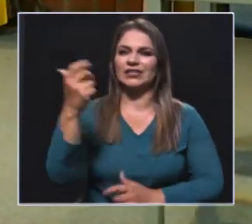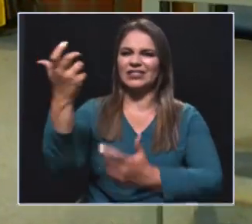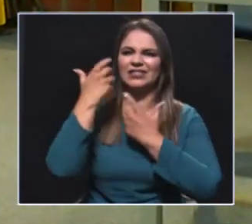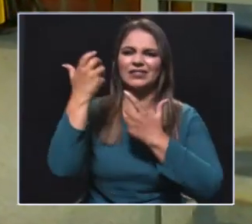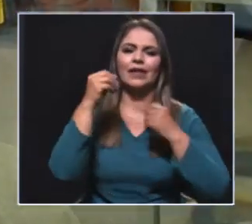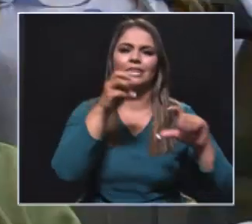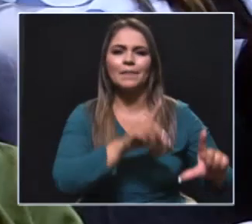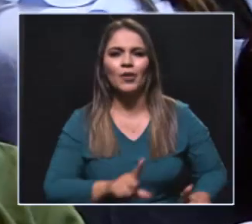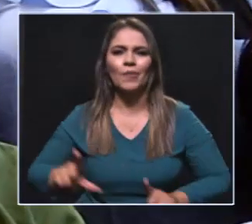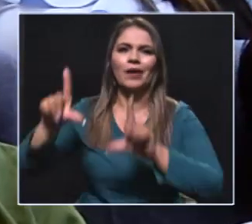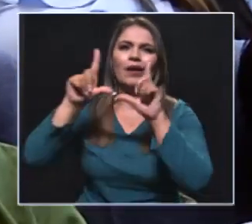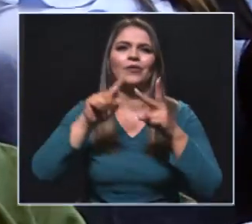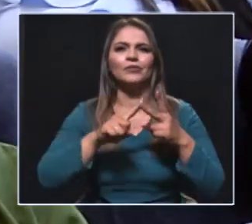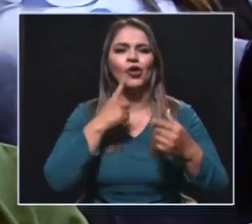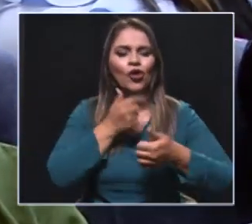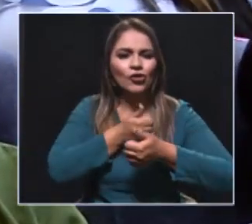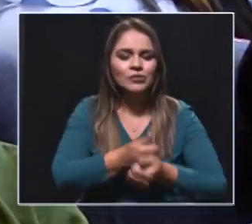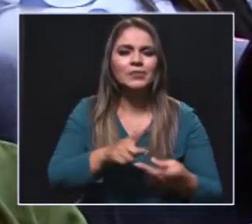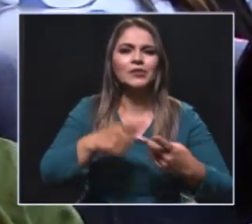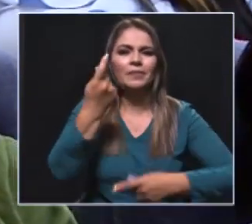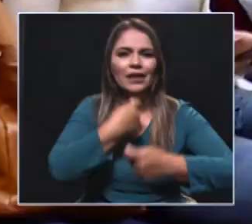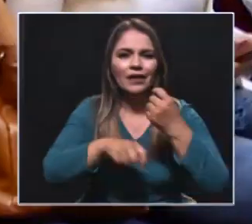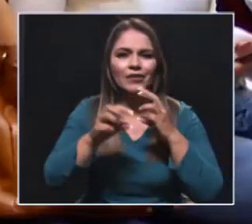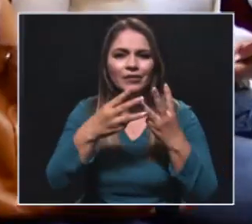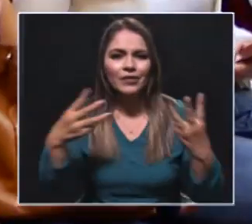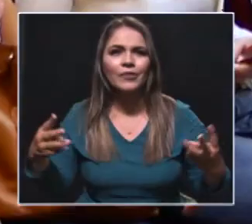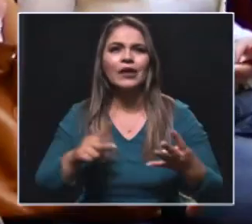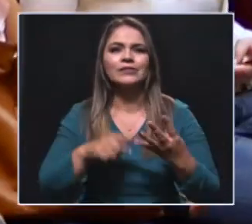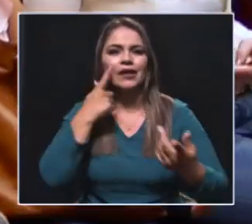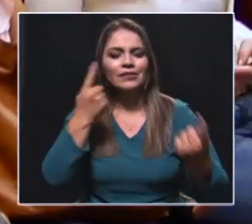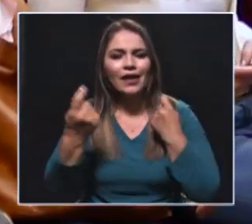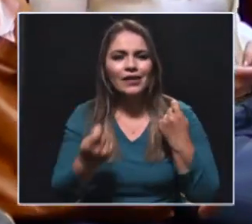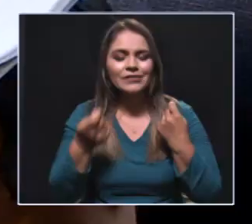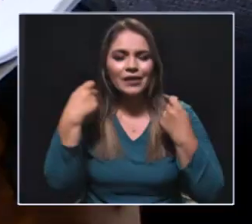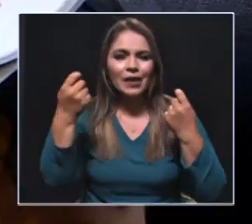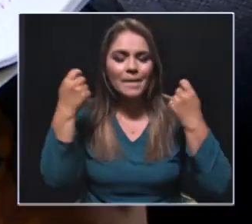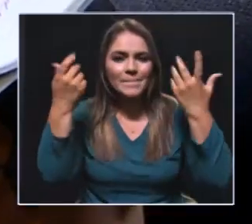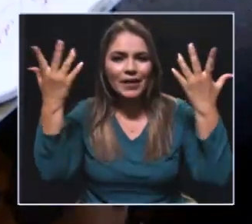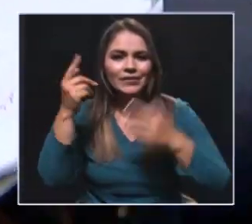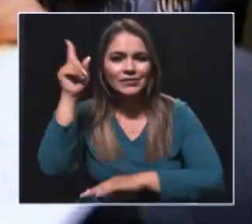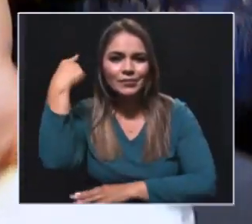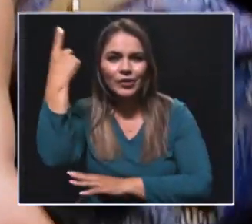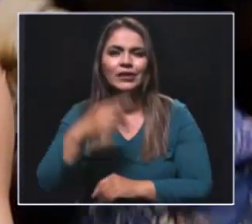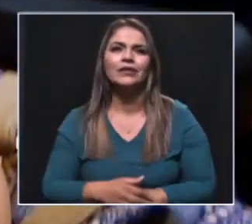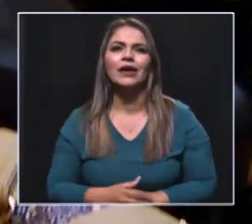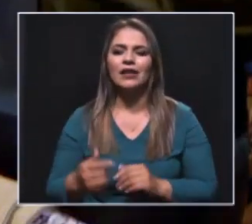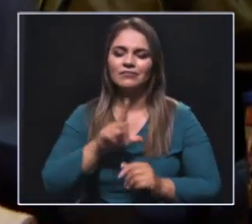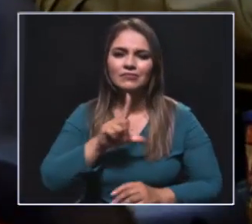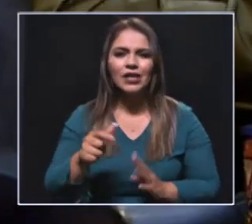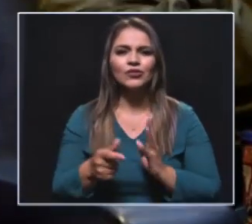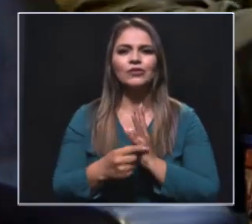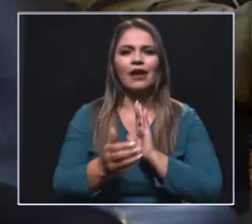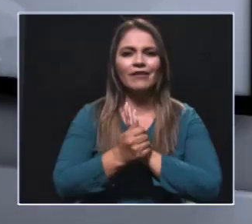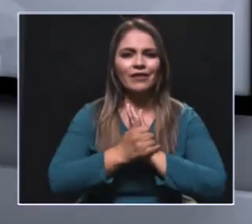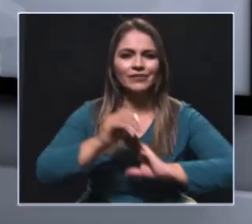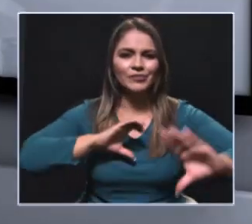mediante diplomados y asesoramientos en conocimiento de mercadeo digital, estrategias de campañas electorales, liderazgo y habilidades de comunicación.